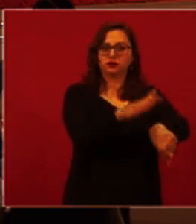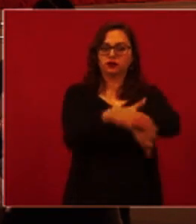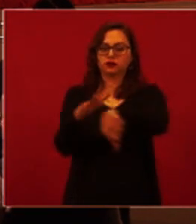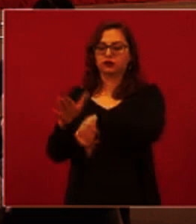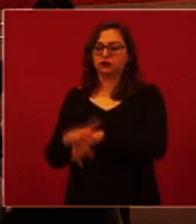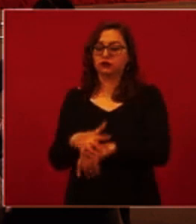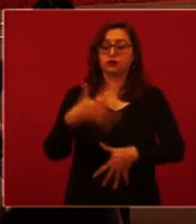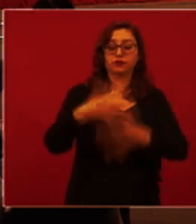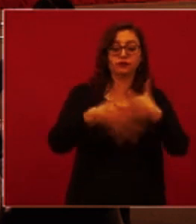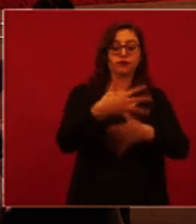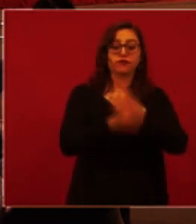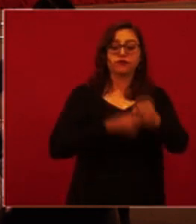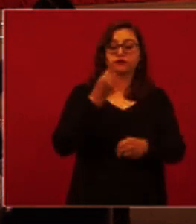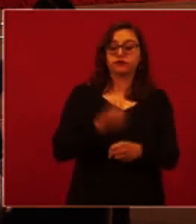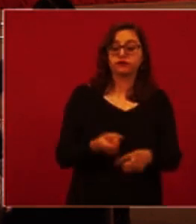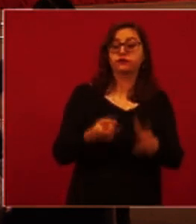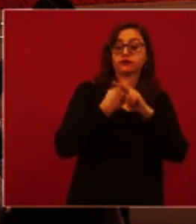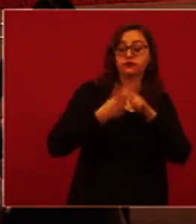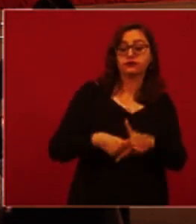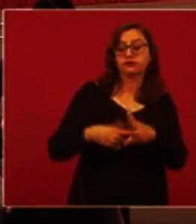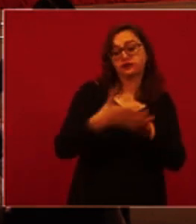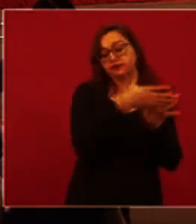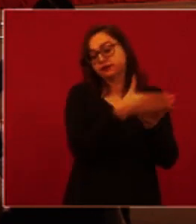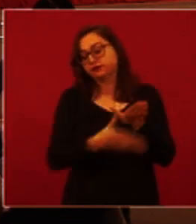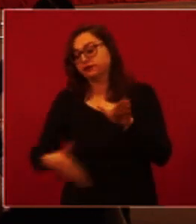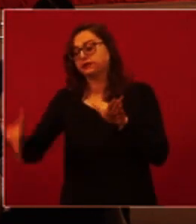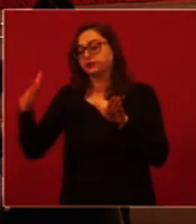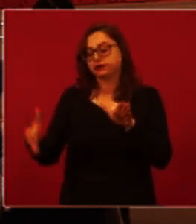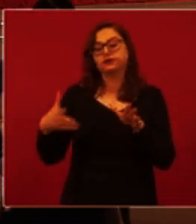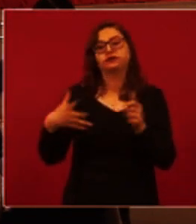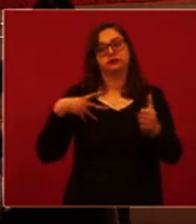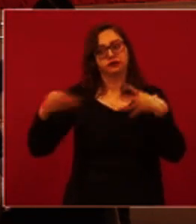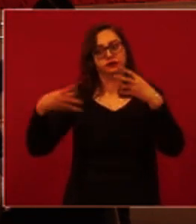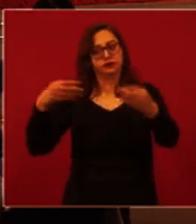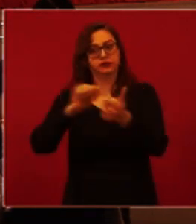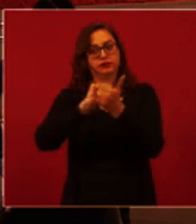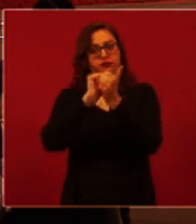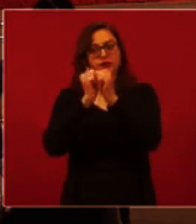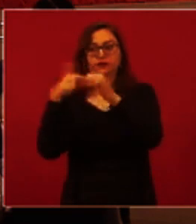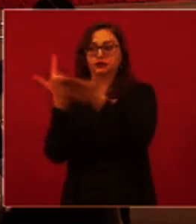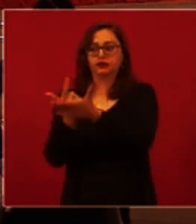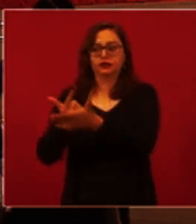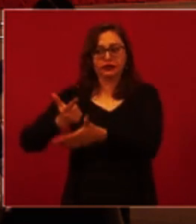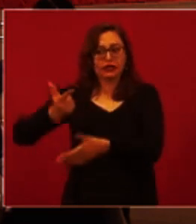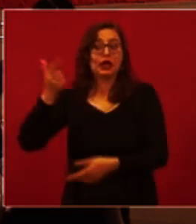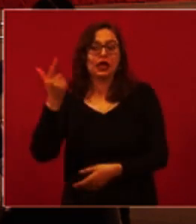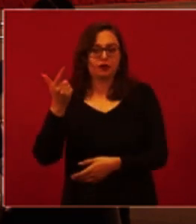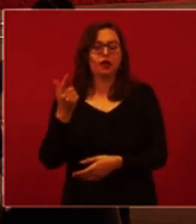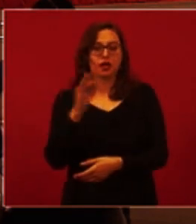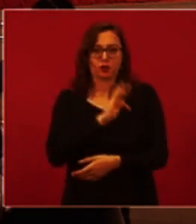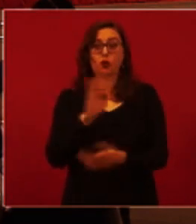a partir de los 15 años, es donde cambia, importantemente, la probabilidad de tener enfermedad COVID de importancia